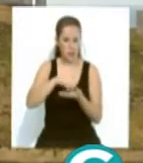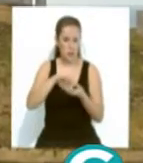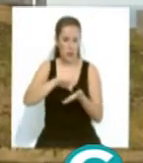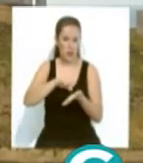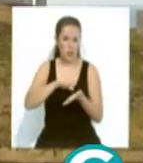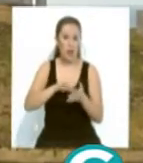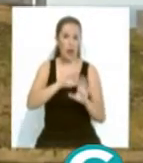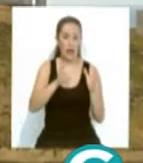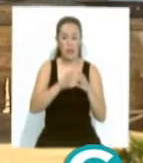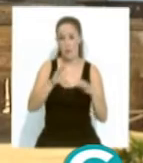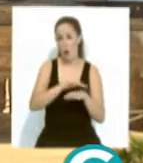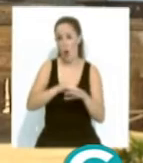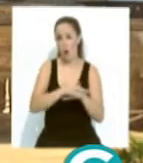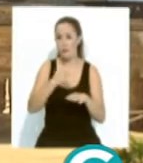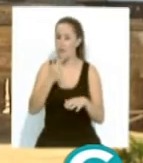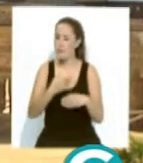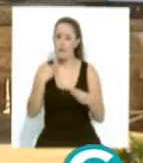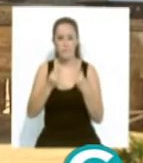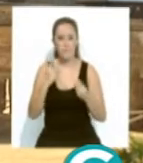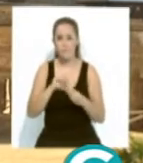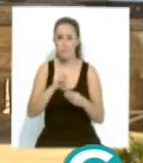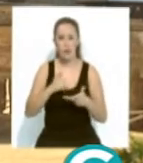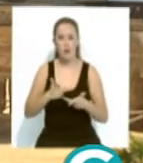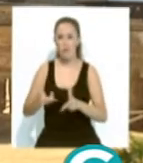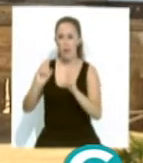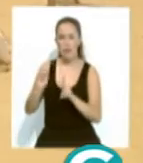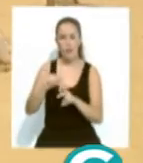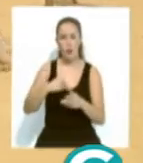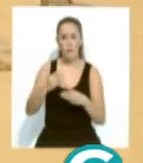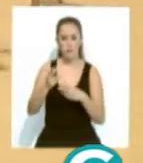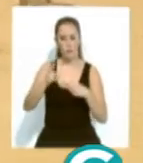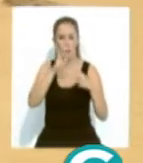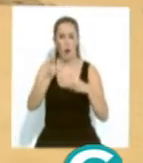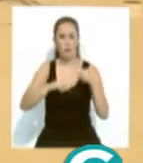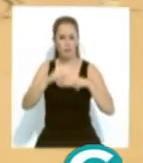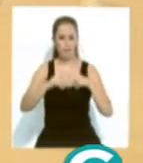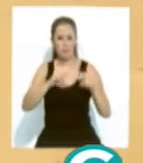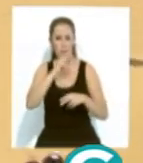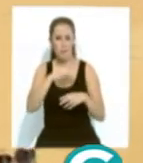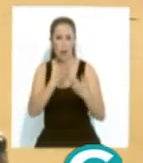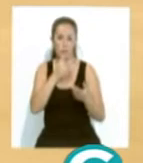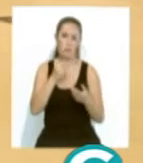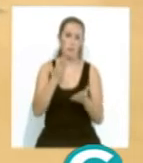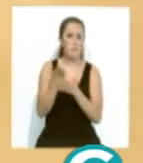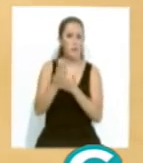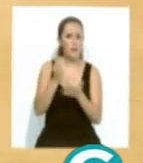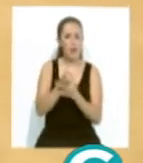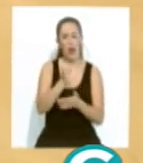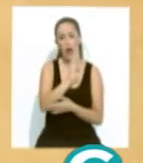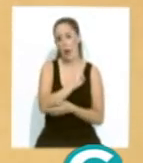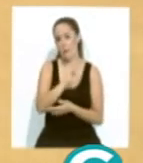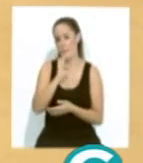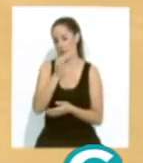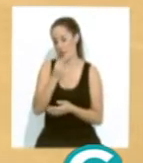El equipo de gobierno considera que no es de recibo ceder un patrimonio en malas condiciones y pide al PSOE de Pedro Sánchez que no eluda sus